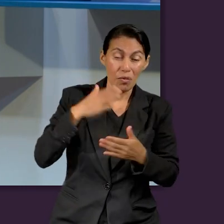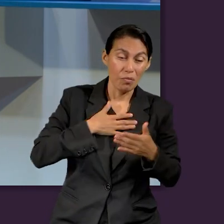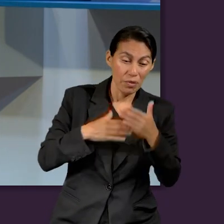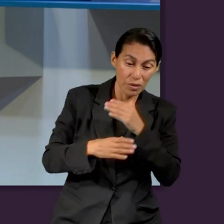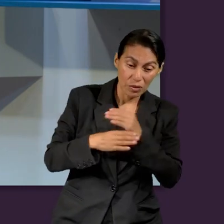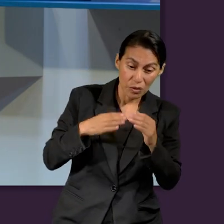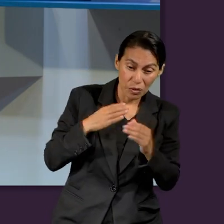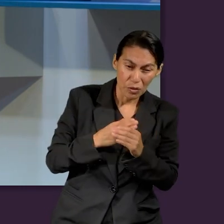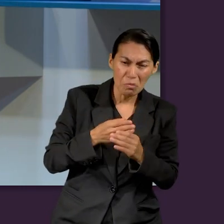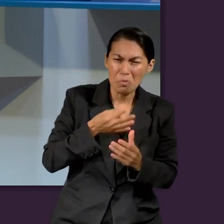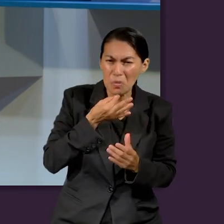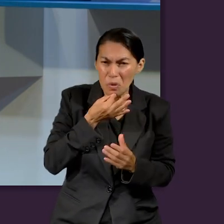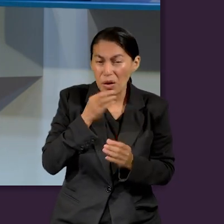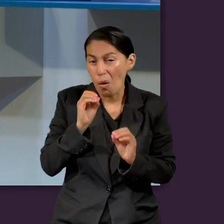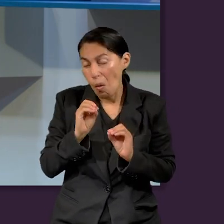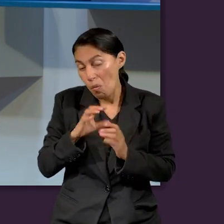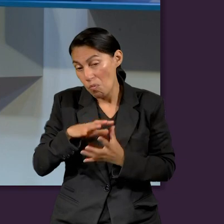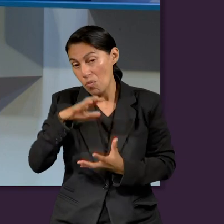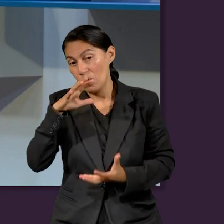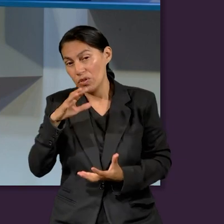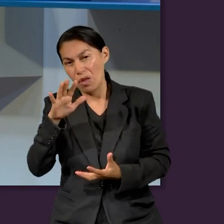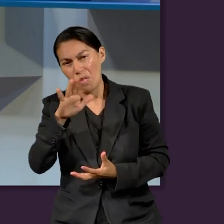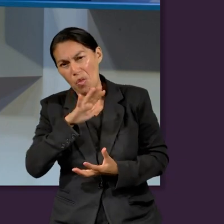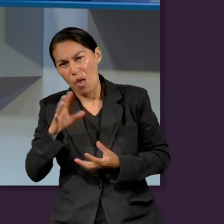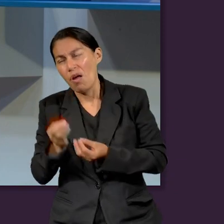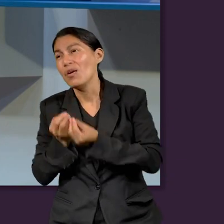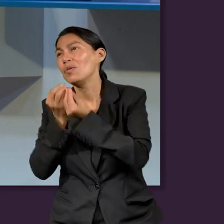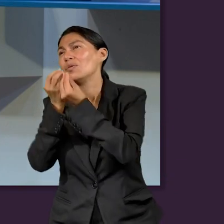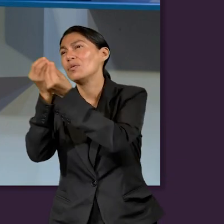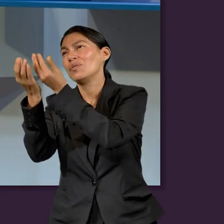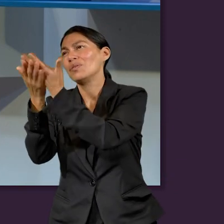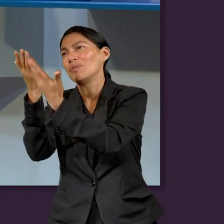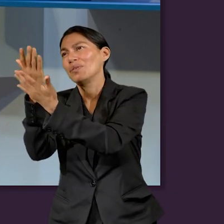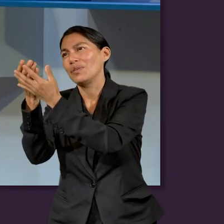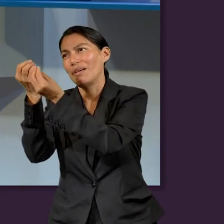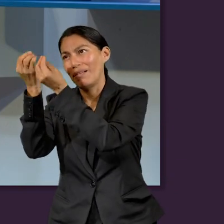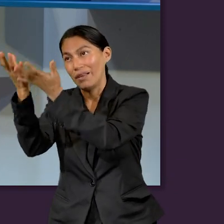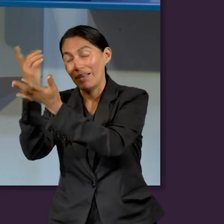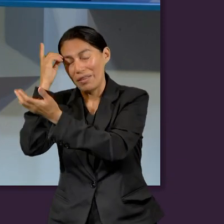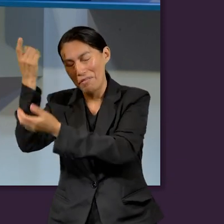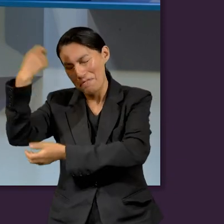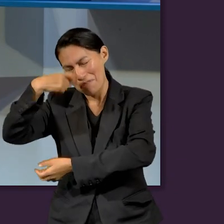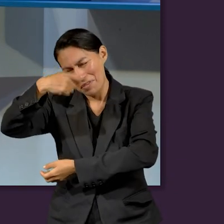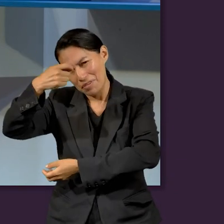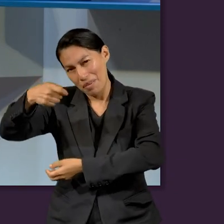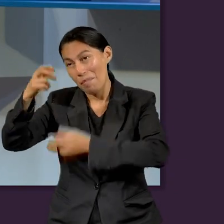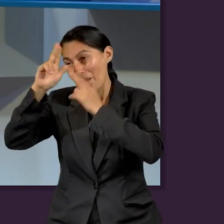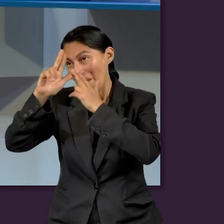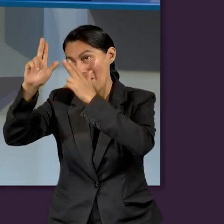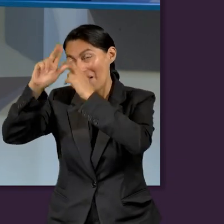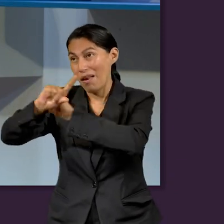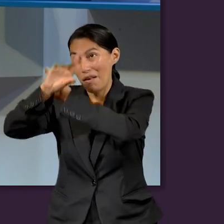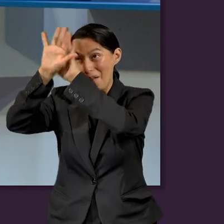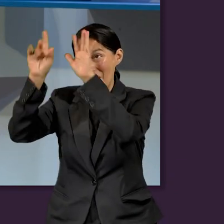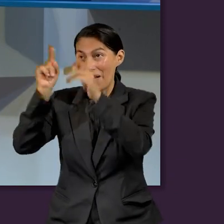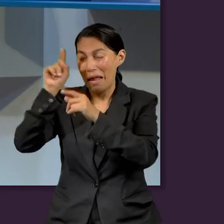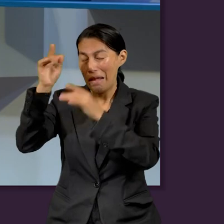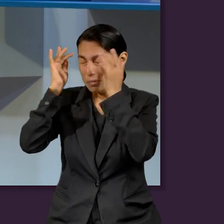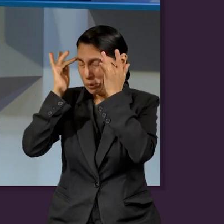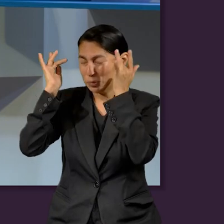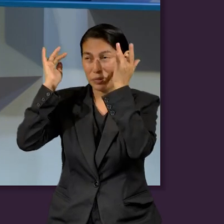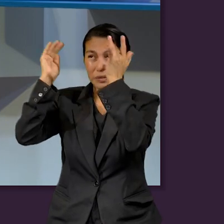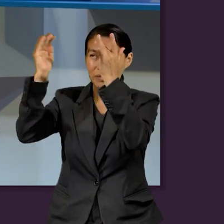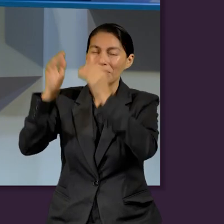de nuestro tiempo, de los recursos que tienen pocos o muchos, ponernos en las manos de Dios, y Él hará maravillas para honra y gloria